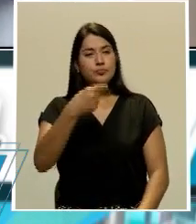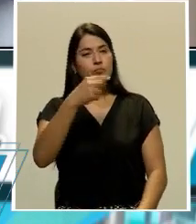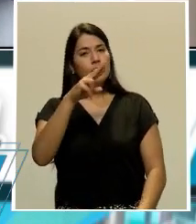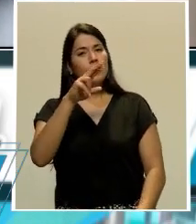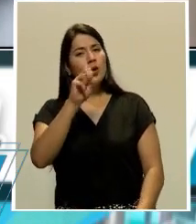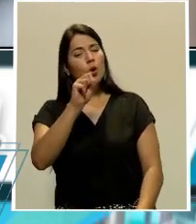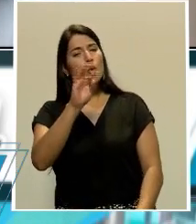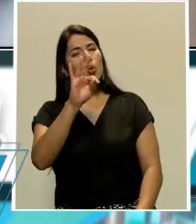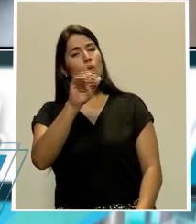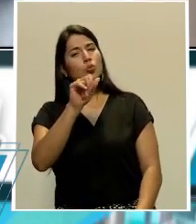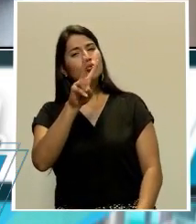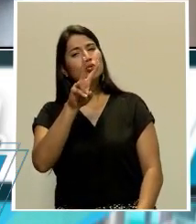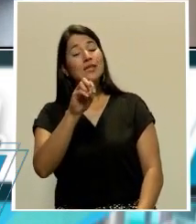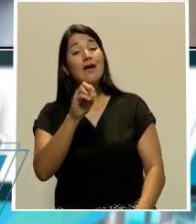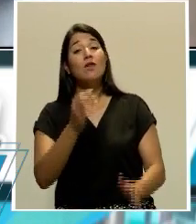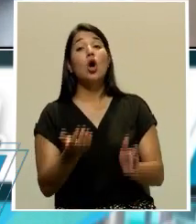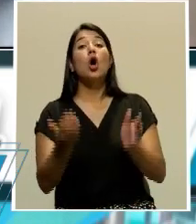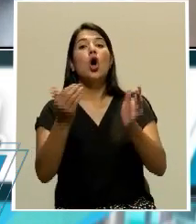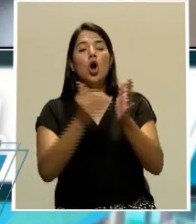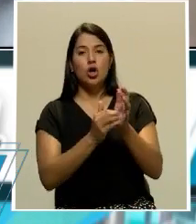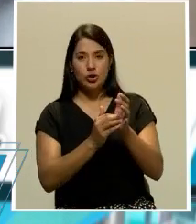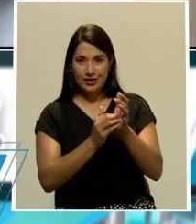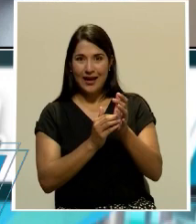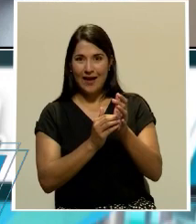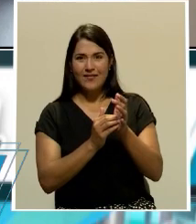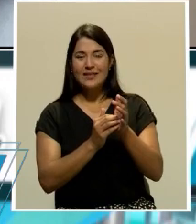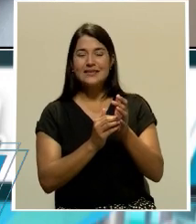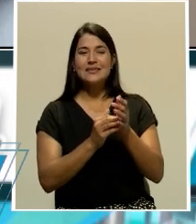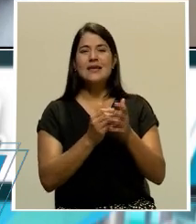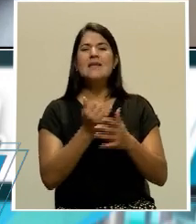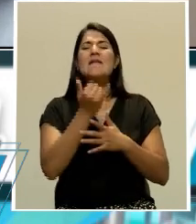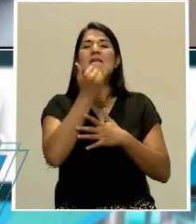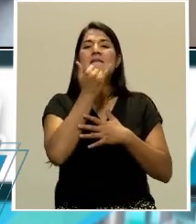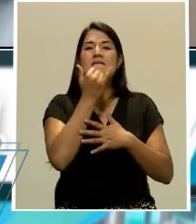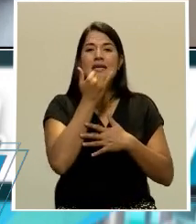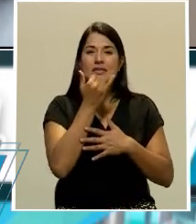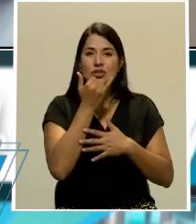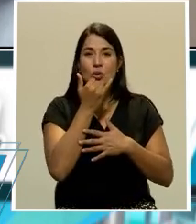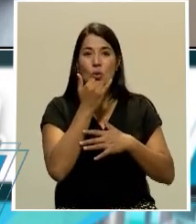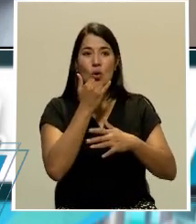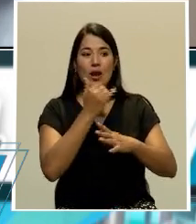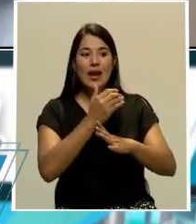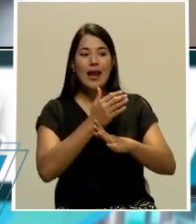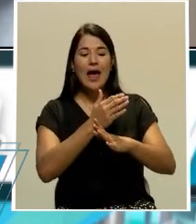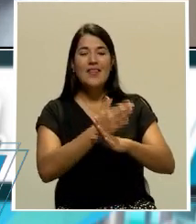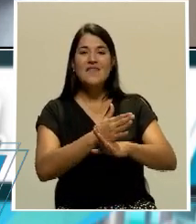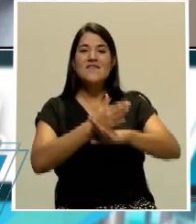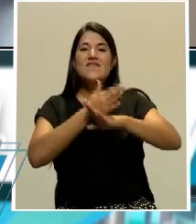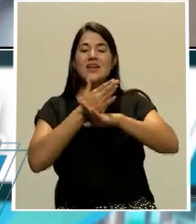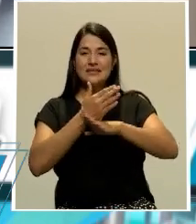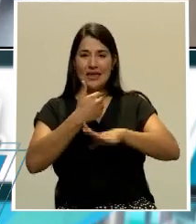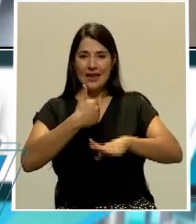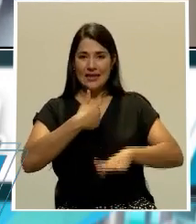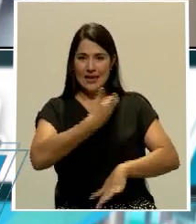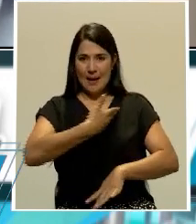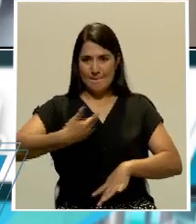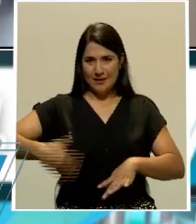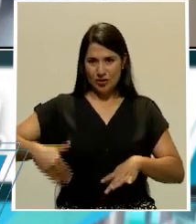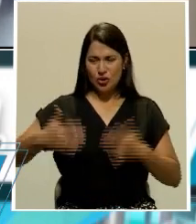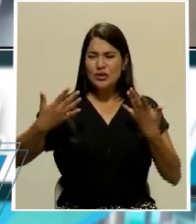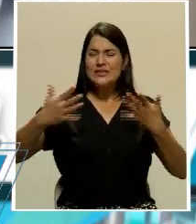considerar es que vuelve a fallar el ecosistema defensivo que tienen los presidentes. Hay un diseño